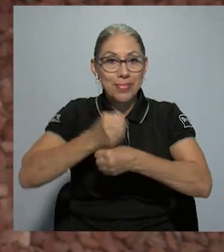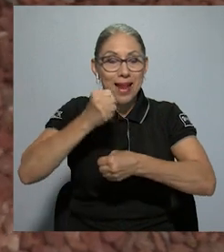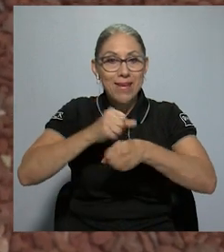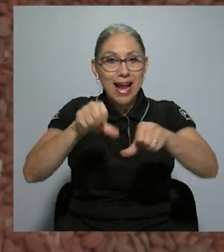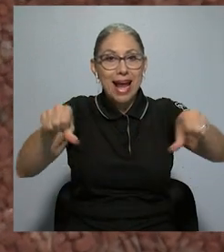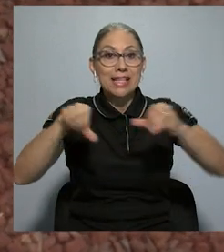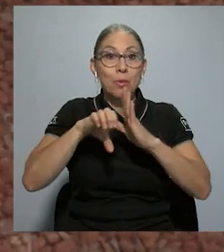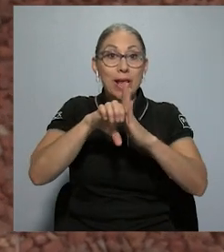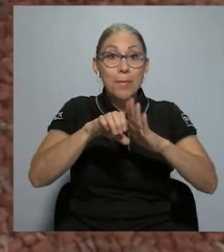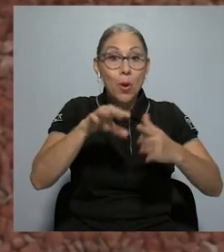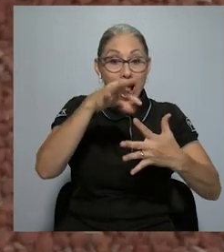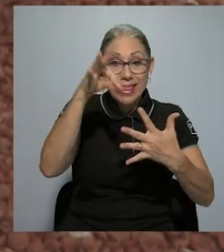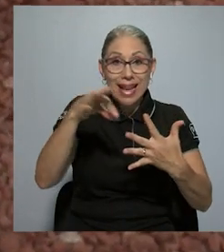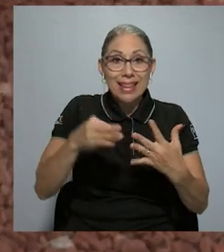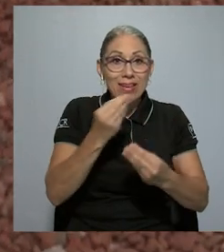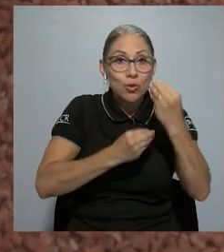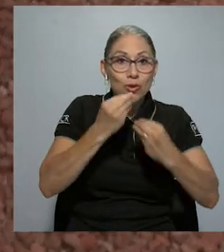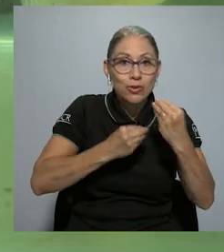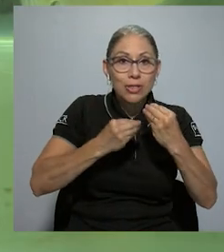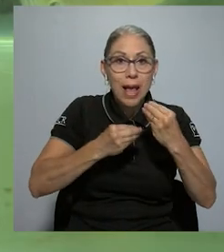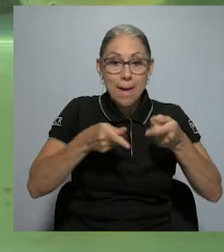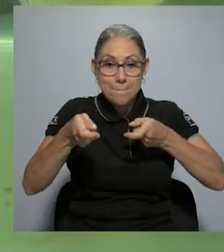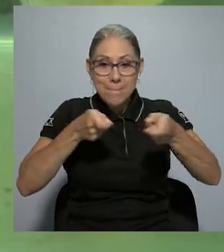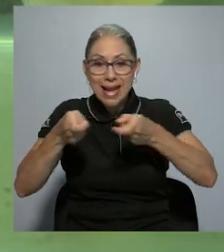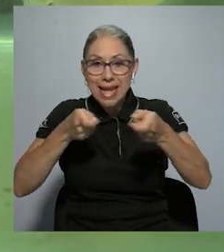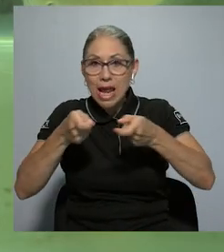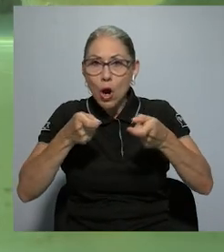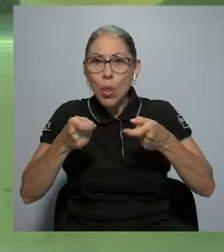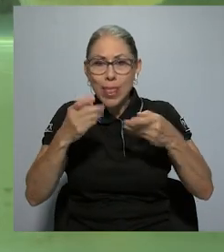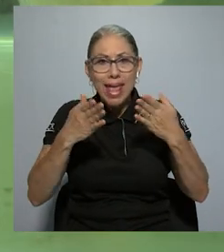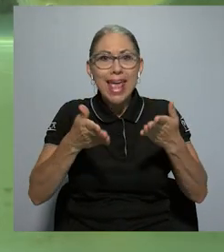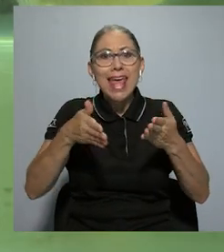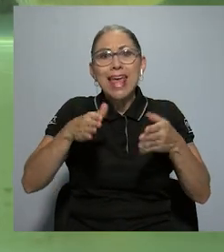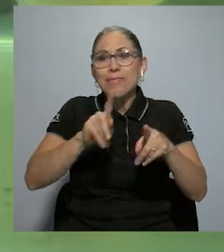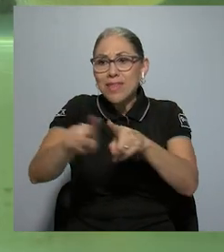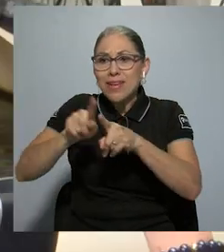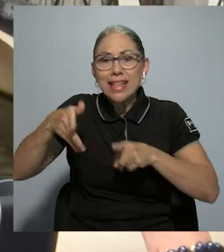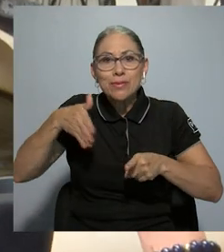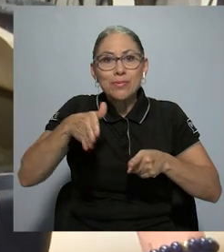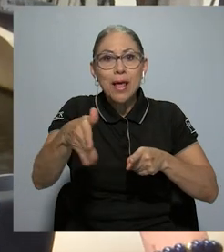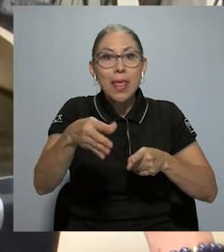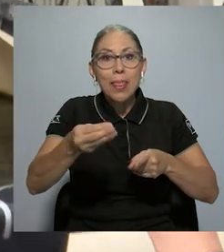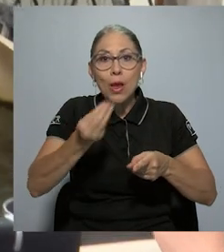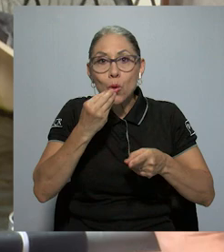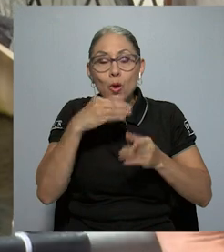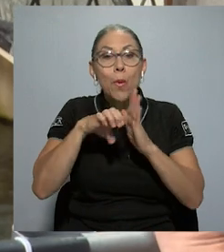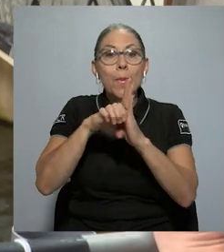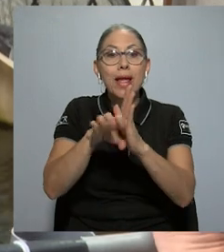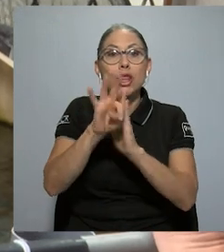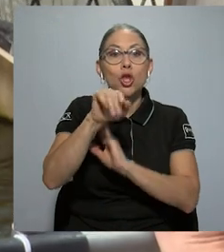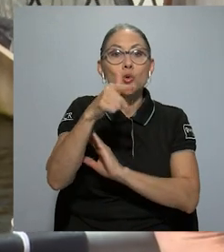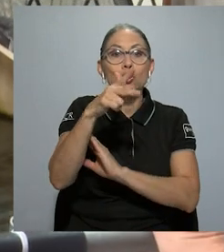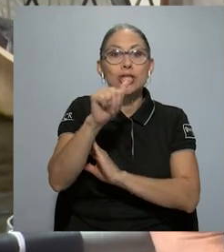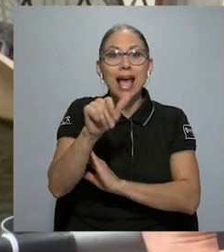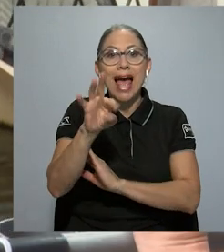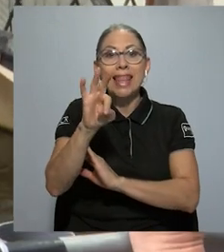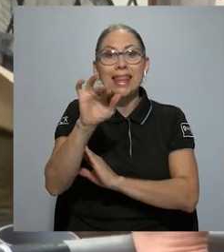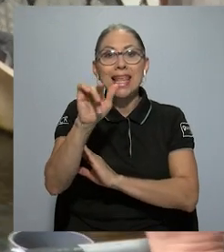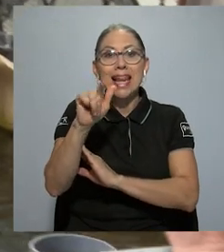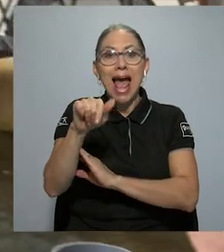nutricionales, manejo y generación de especies acuícolas de consumo como trucha y tilapia y ornamentales.